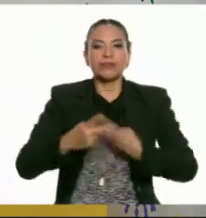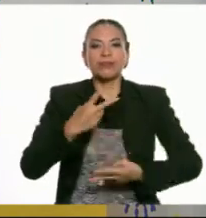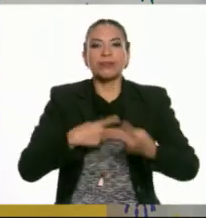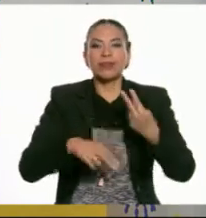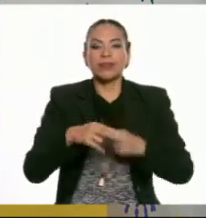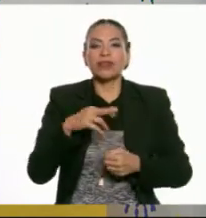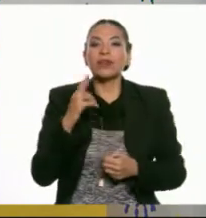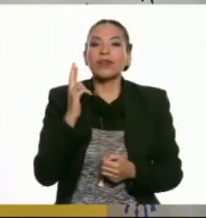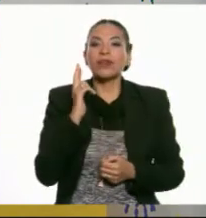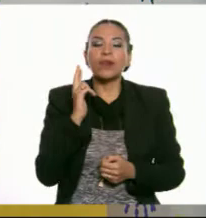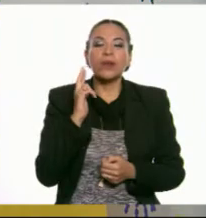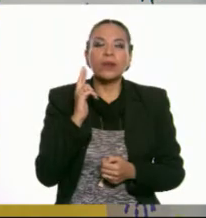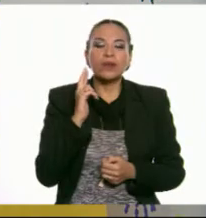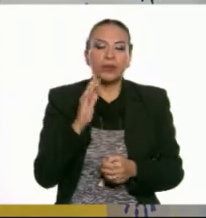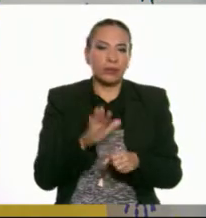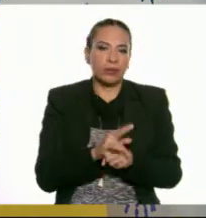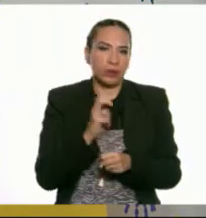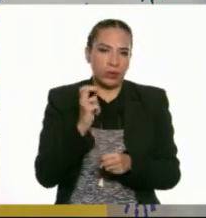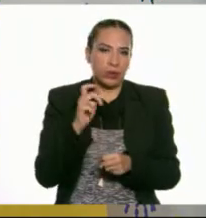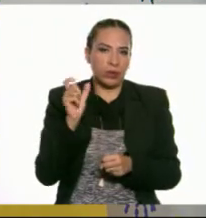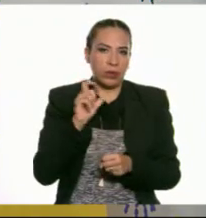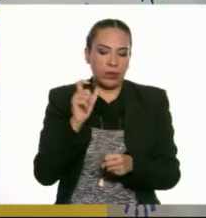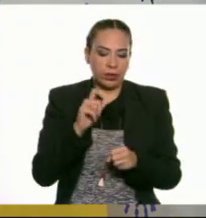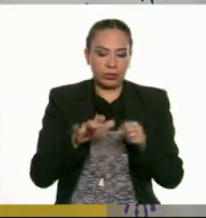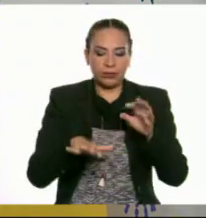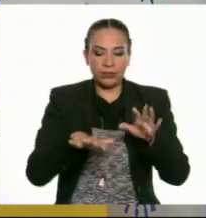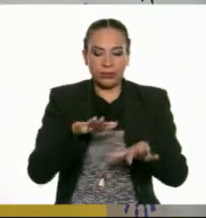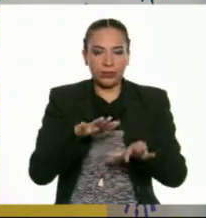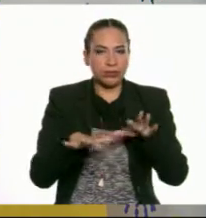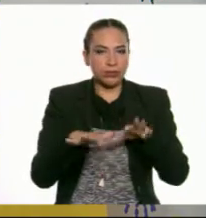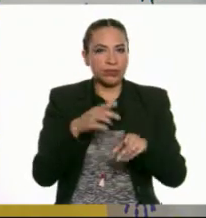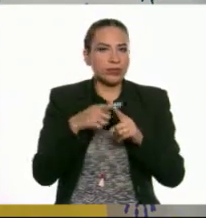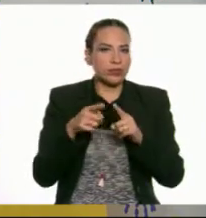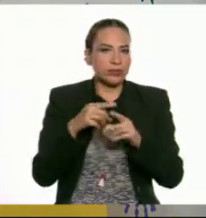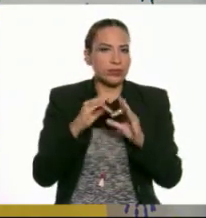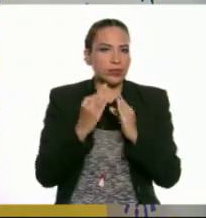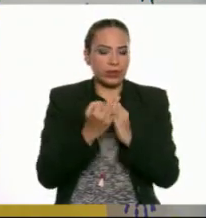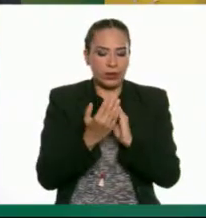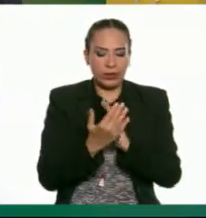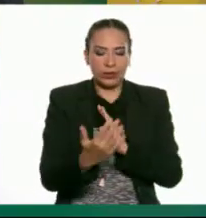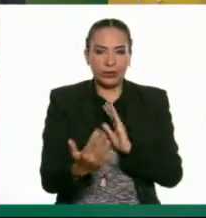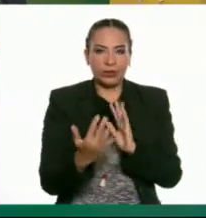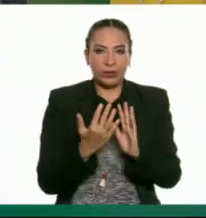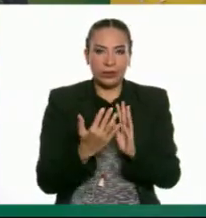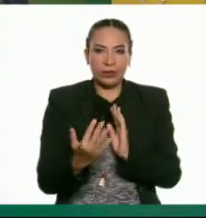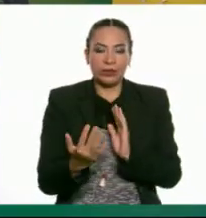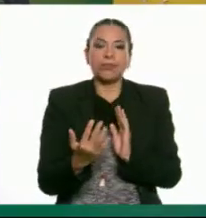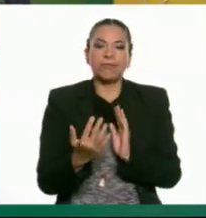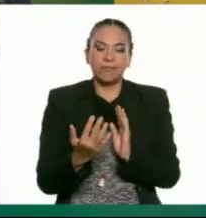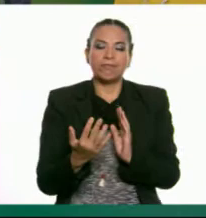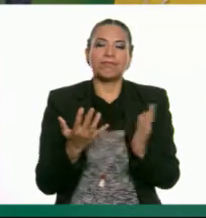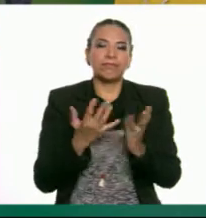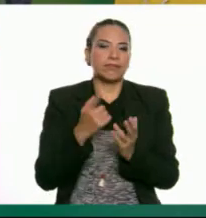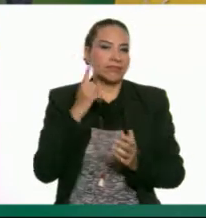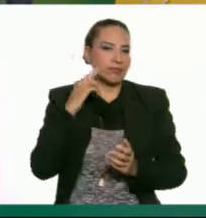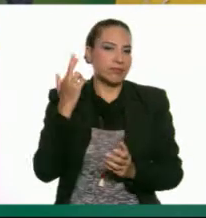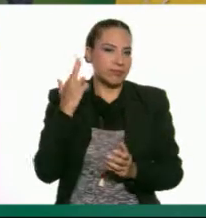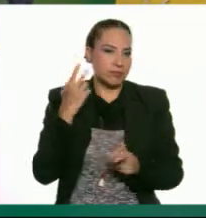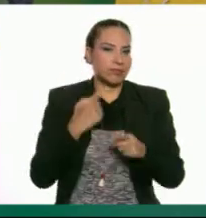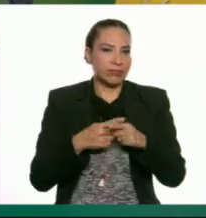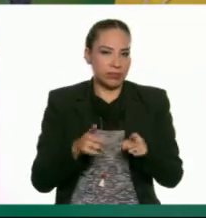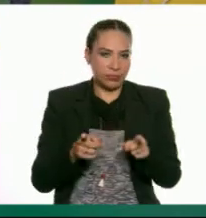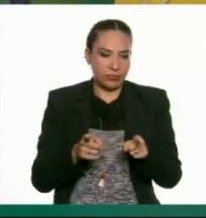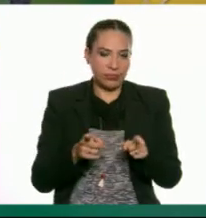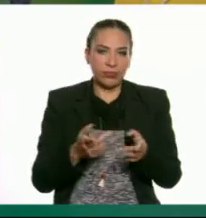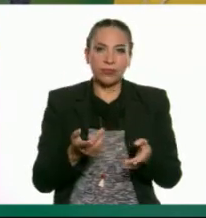un sonido. Por eso, al mover las manos en diferente posición, distancia o localización, generaba sonidos diferentes.